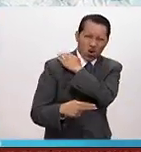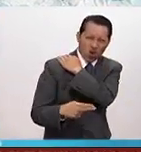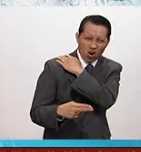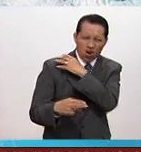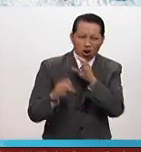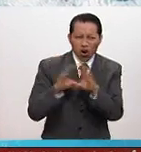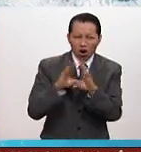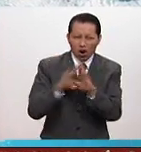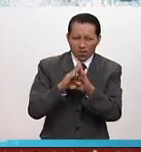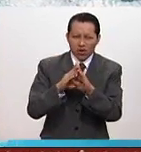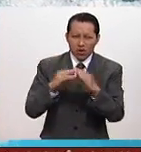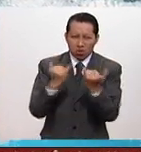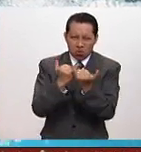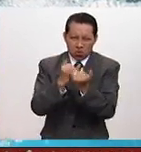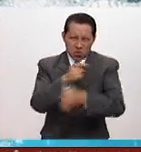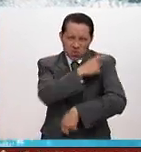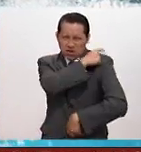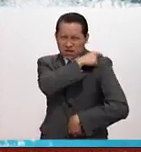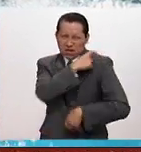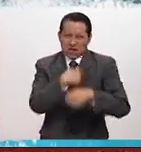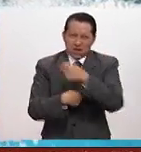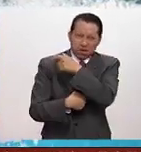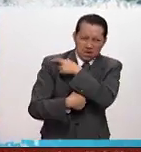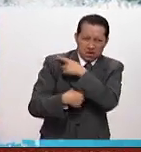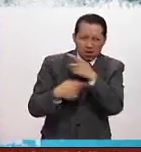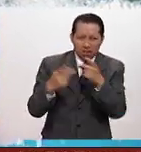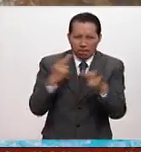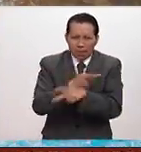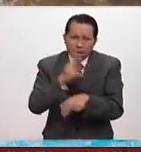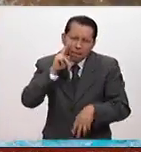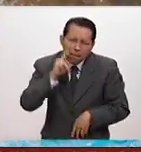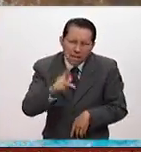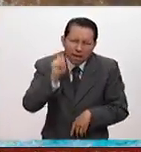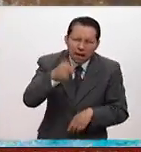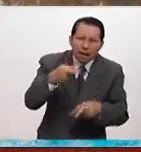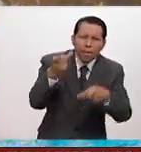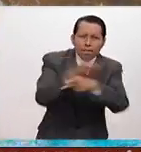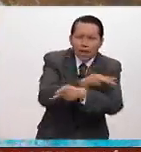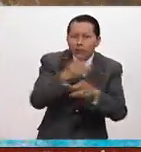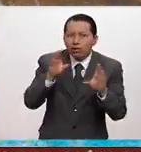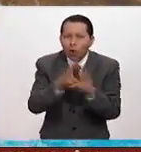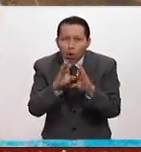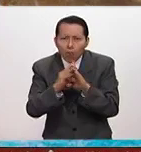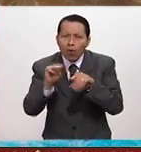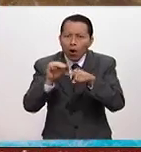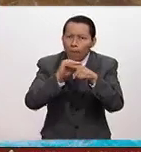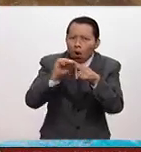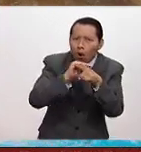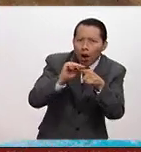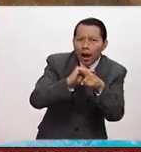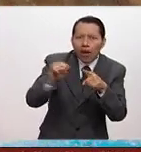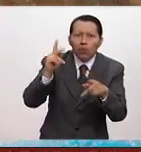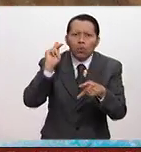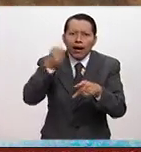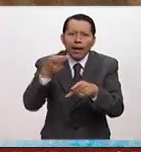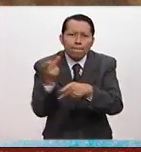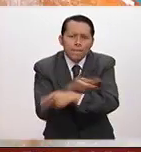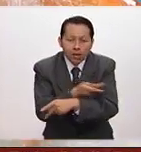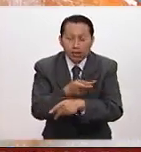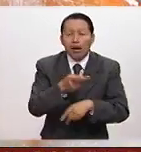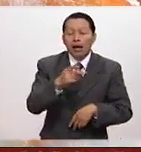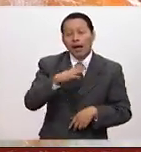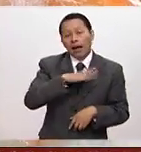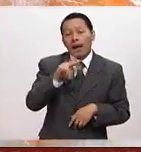el trapecio, en el deltoides, gente empezó a decir, ¿qué le pasa a Phelps? ¿Qué tiene en esos moretones morados? Bueno, pues resulta que